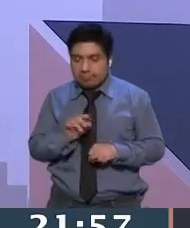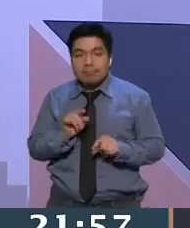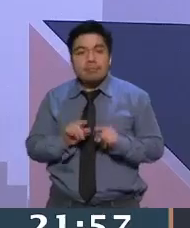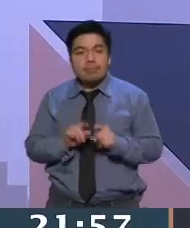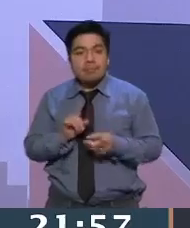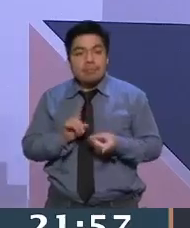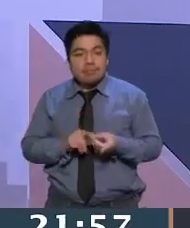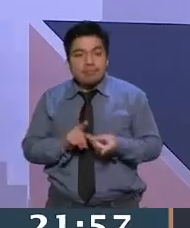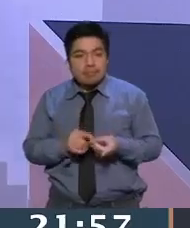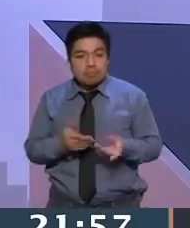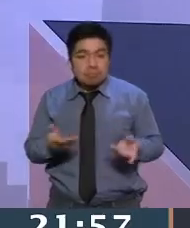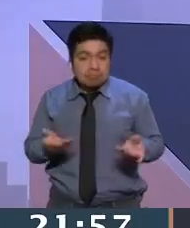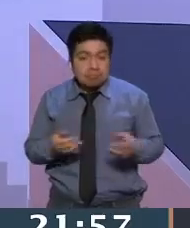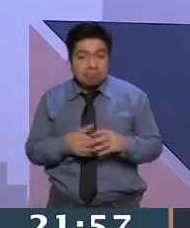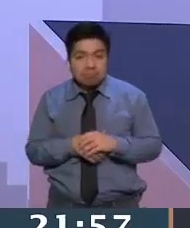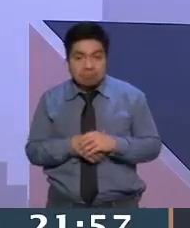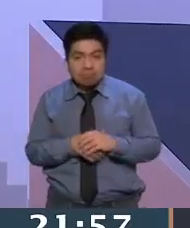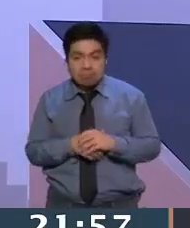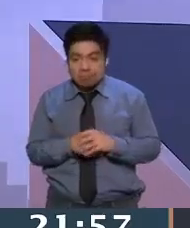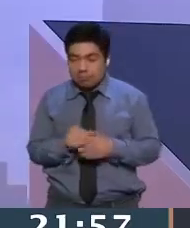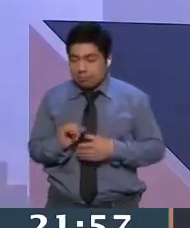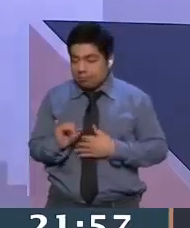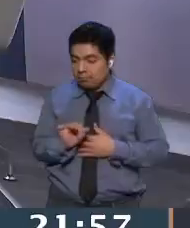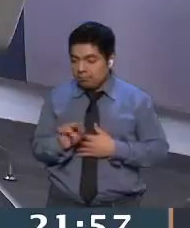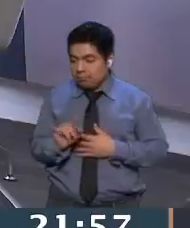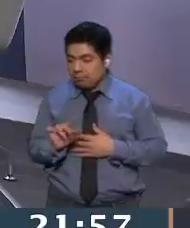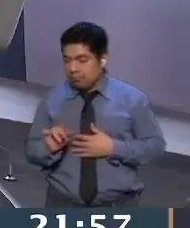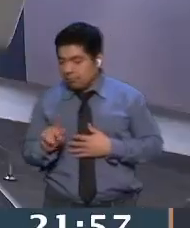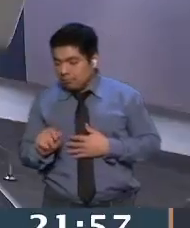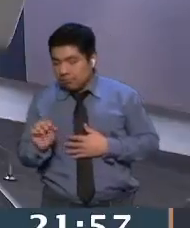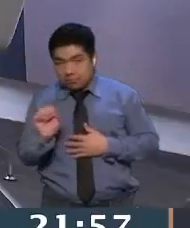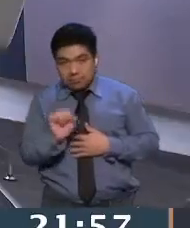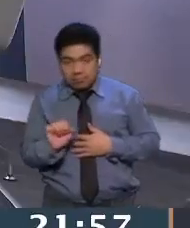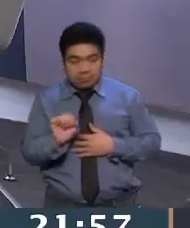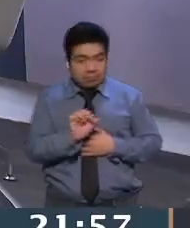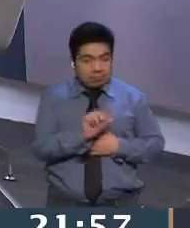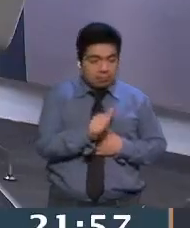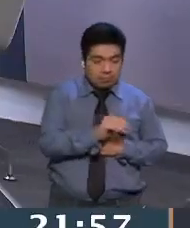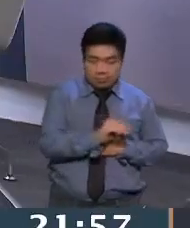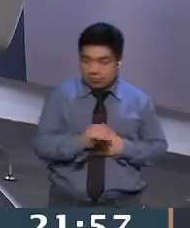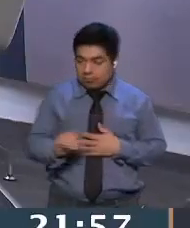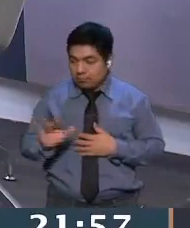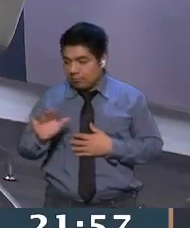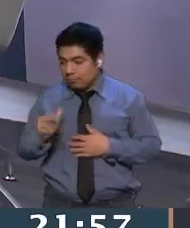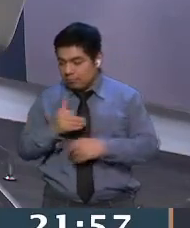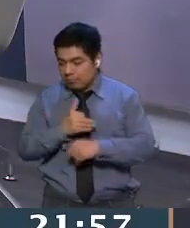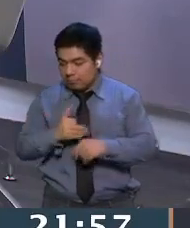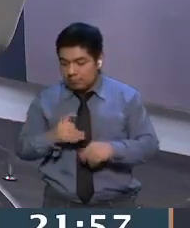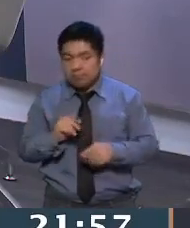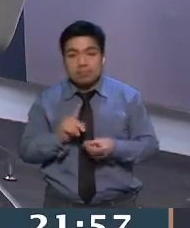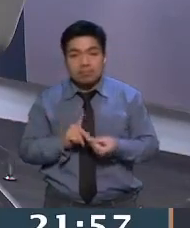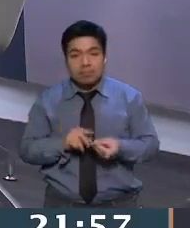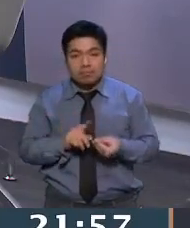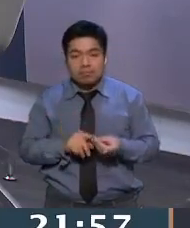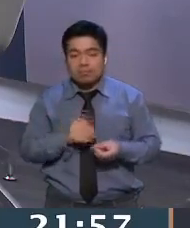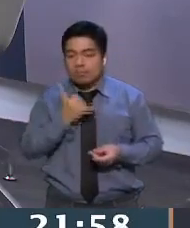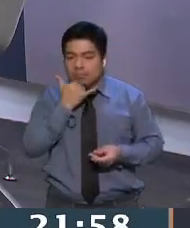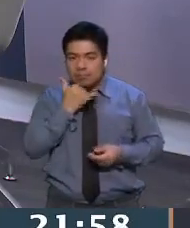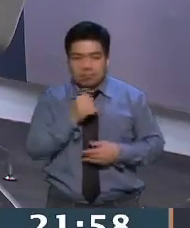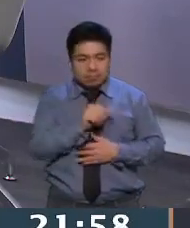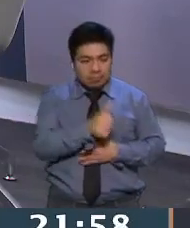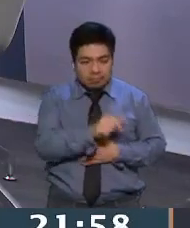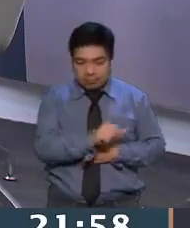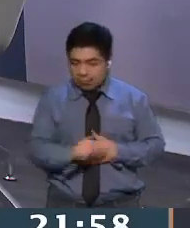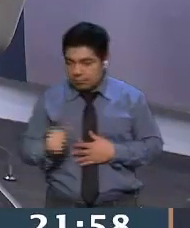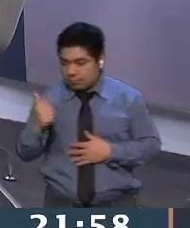¿dónde las pueden encontrar? Un Jardín Propio está todos los sábados de 11 a 5 de la tarde, perdón, a 7 de la noche, de